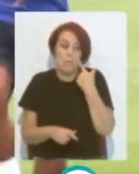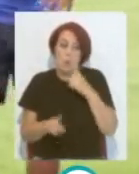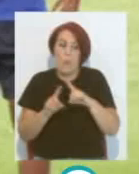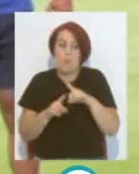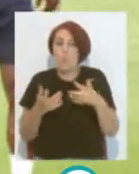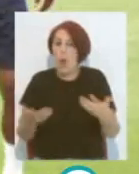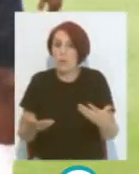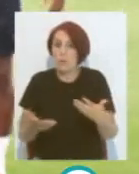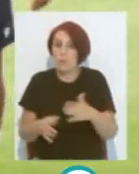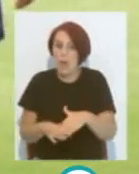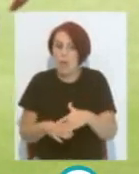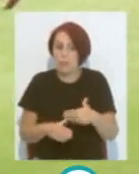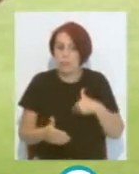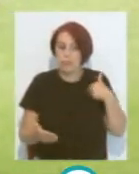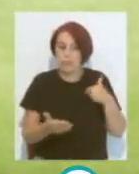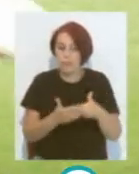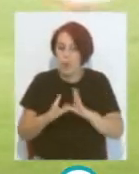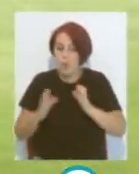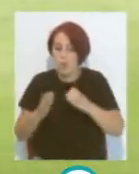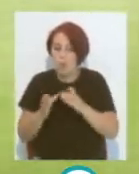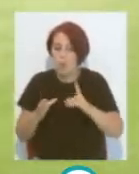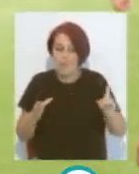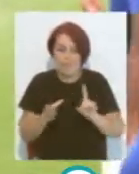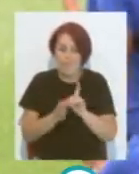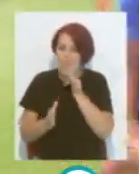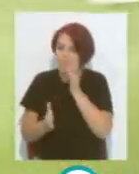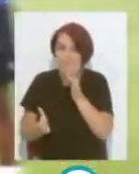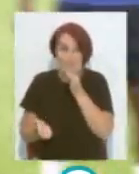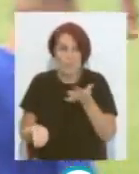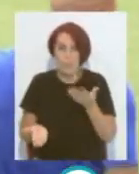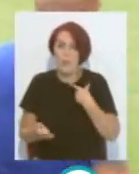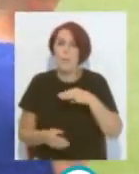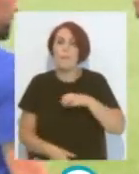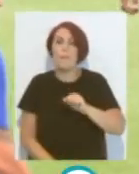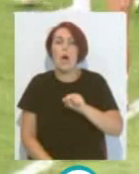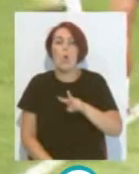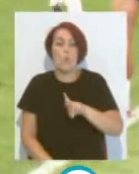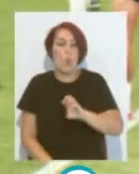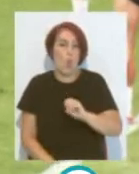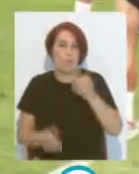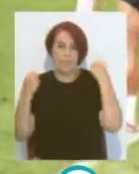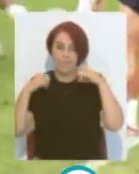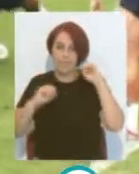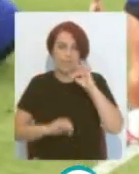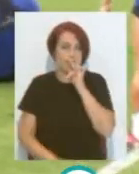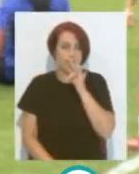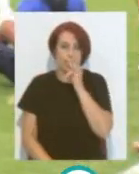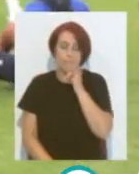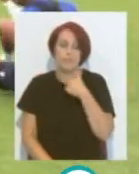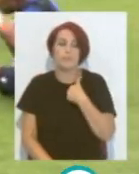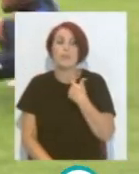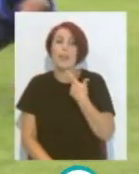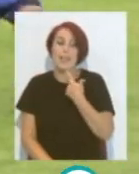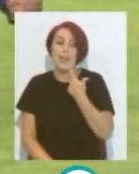han llevado A día de hoy A estar todavía Al margen del grupo El que tampoco ha entrenado Ha sido Marcos Mauro Y como decíamos antes